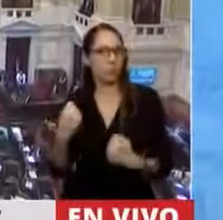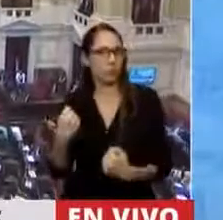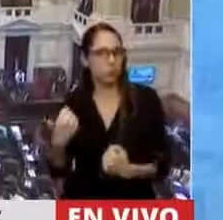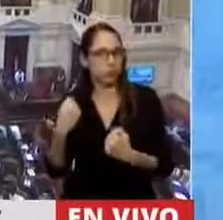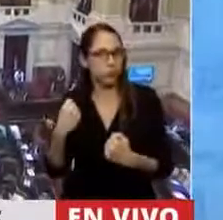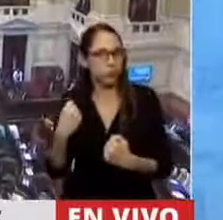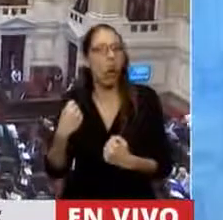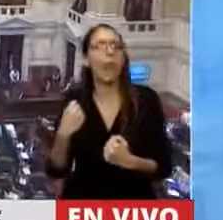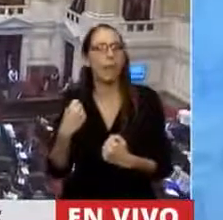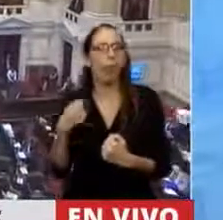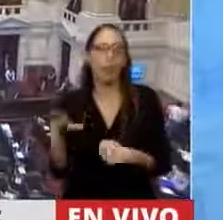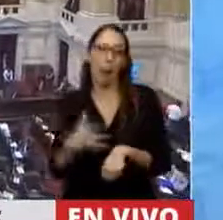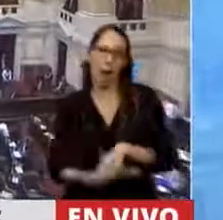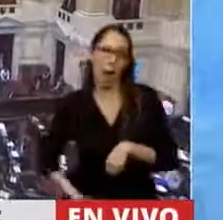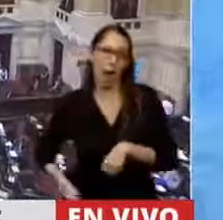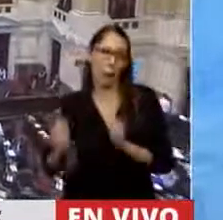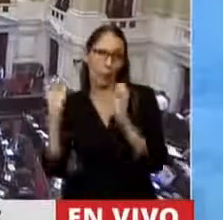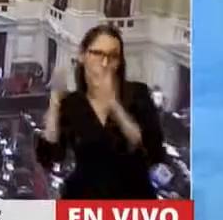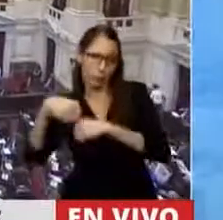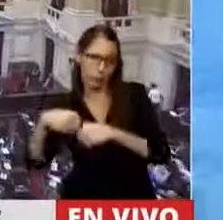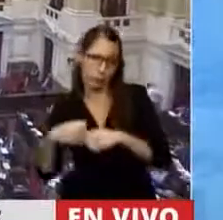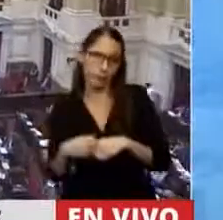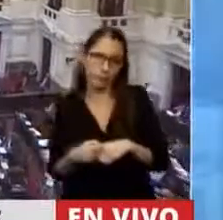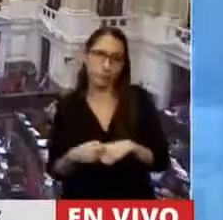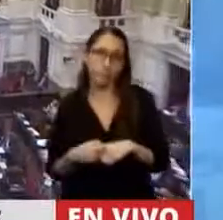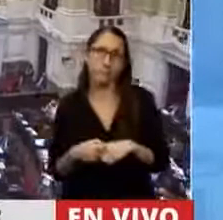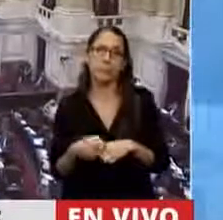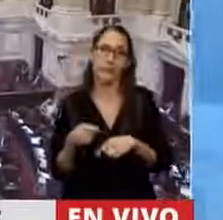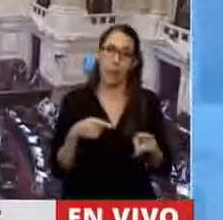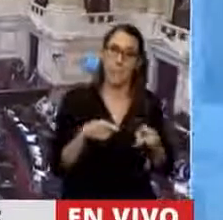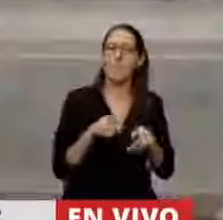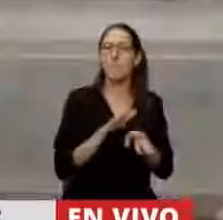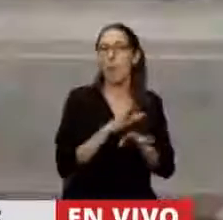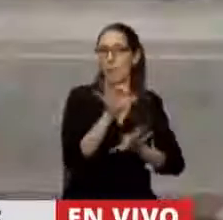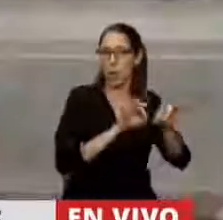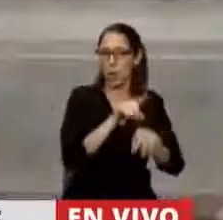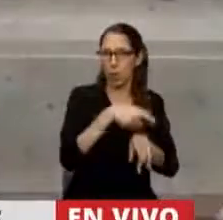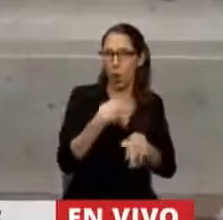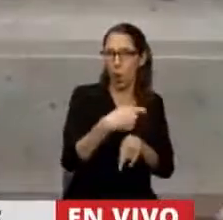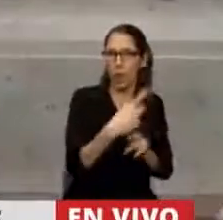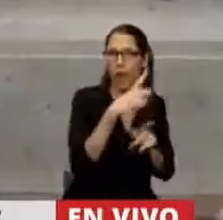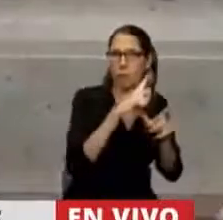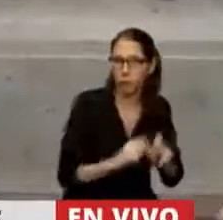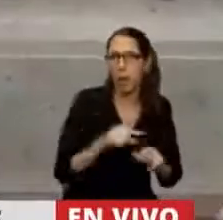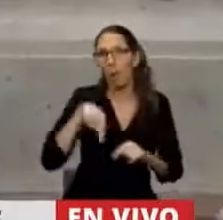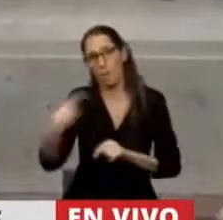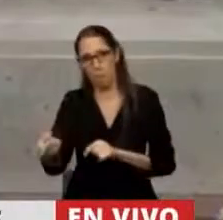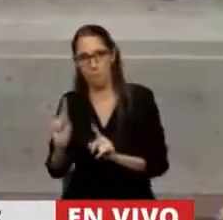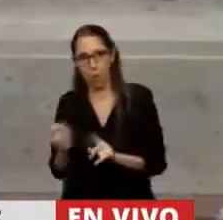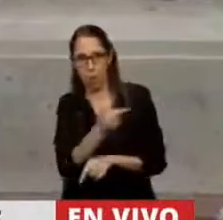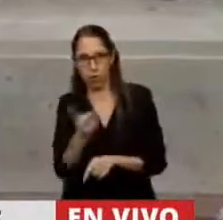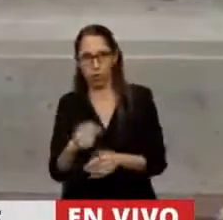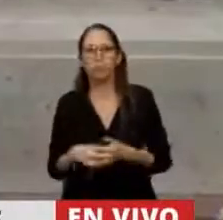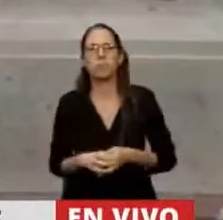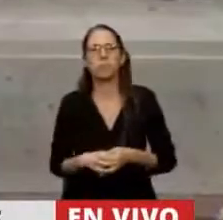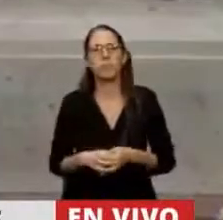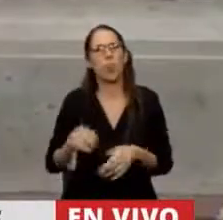del aborto clandestino. Durante mucho tiempo, diputadas y diputados